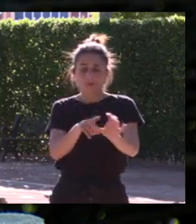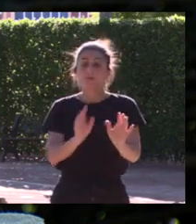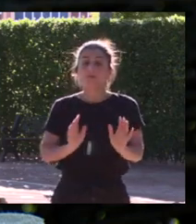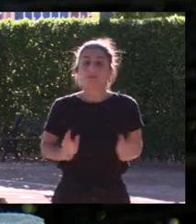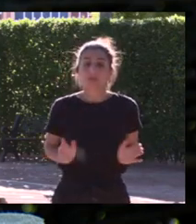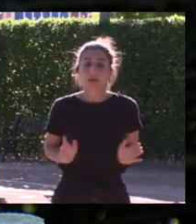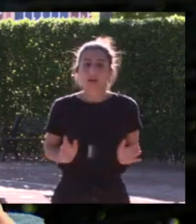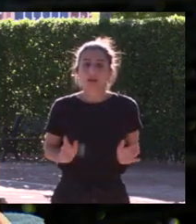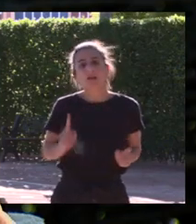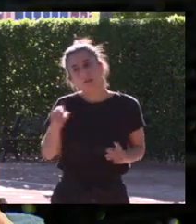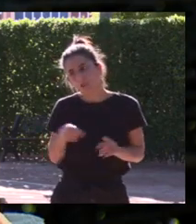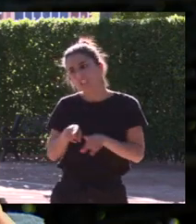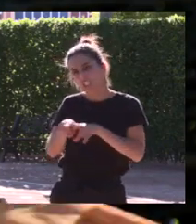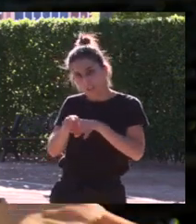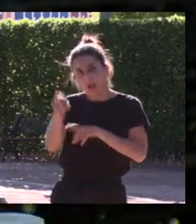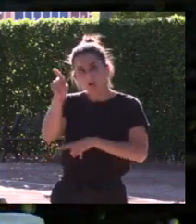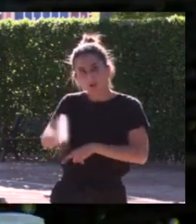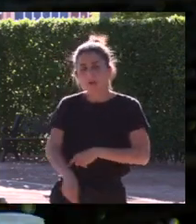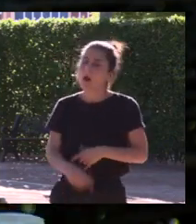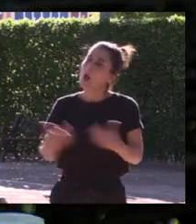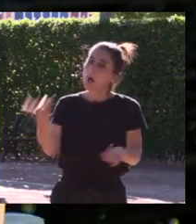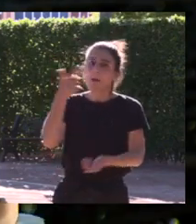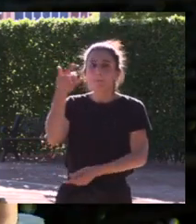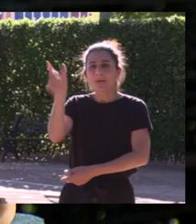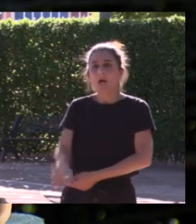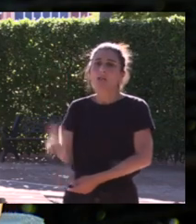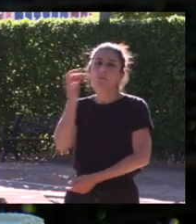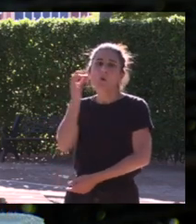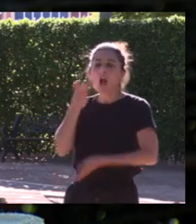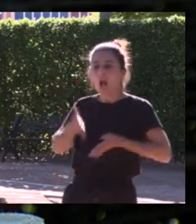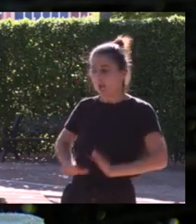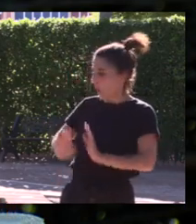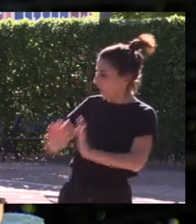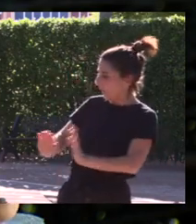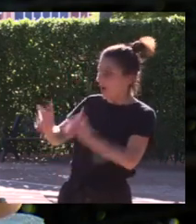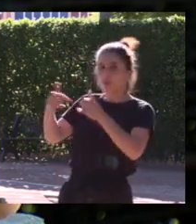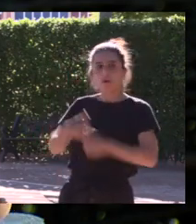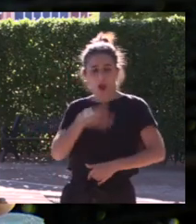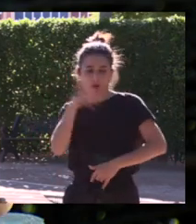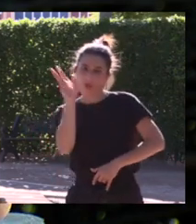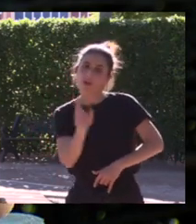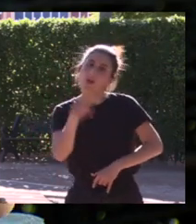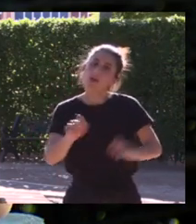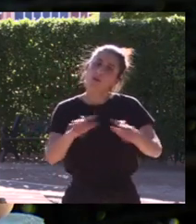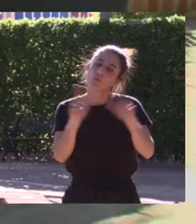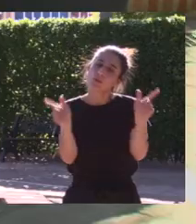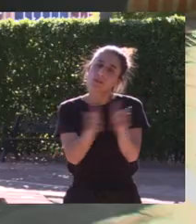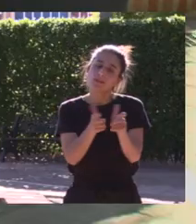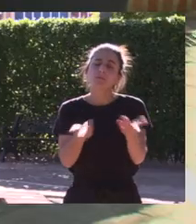es objeto de crítica muchas veces de decir mira esta mujer que ha dejado a su hijo y se viene aquí a una junta directiva